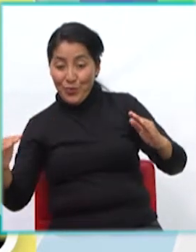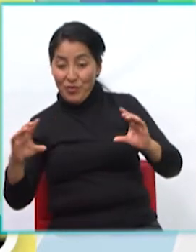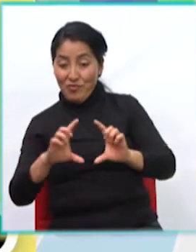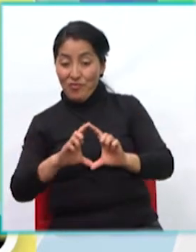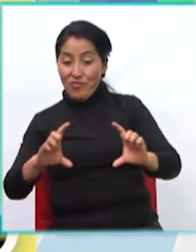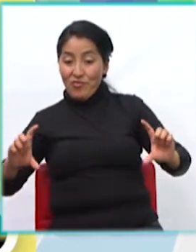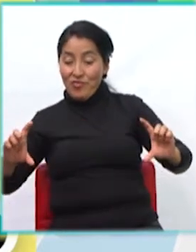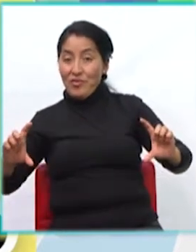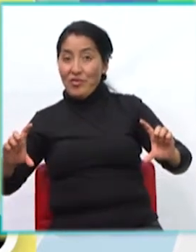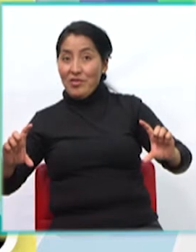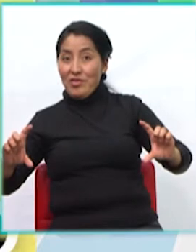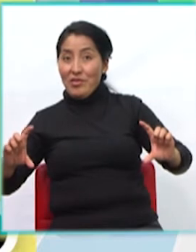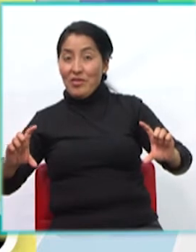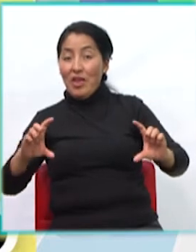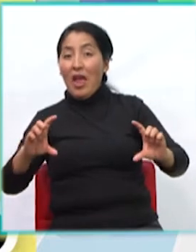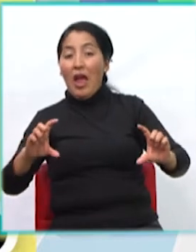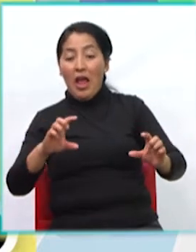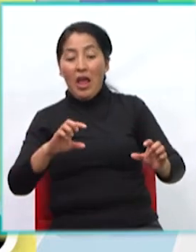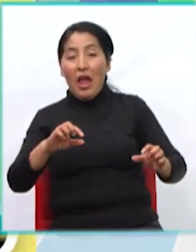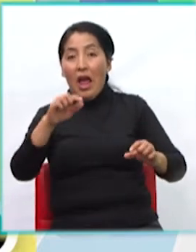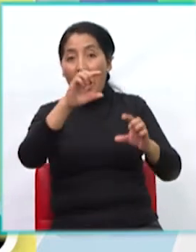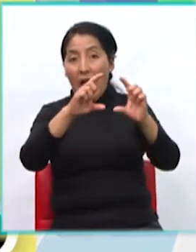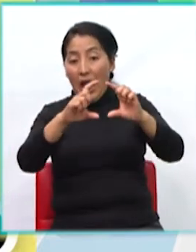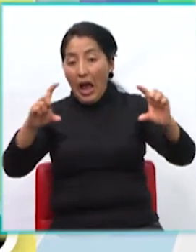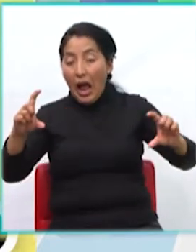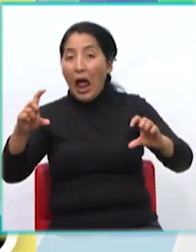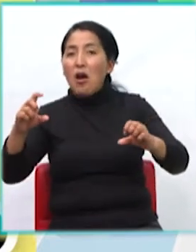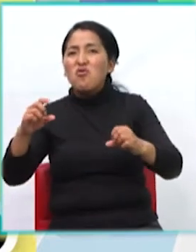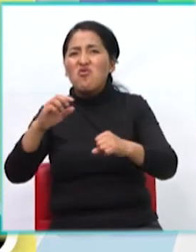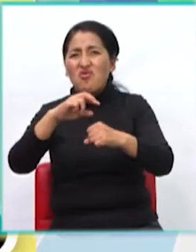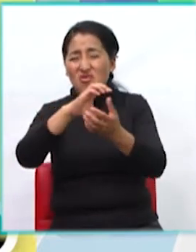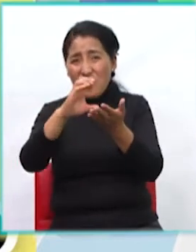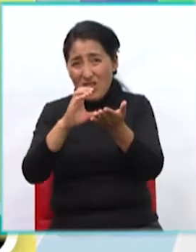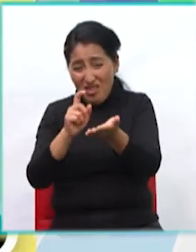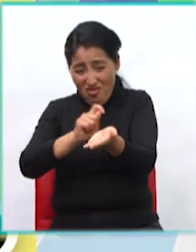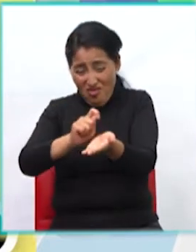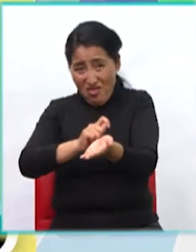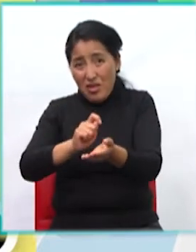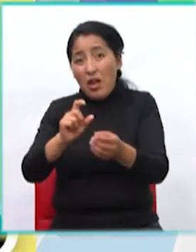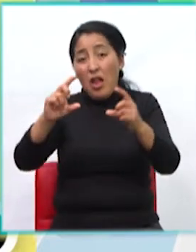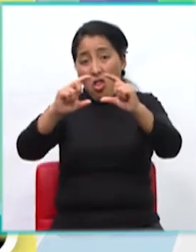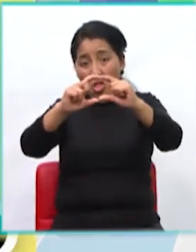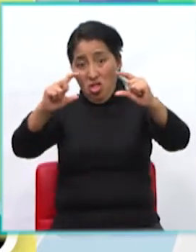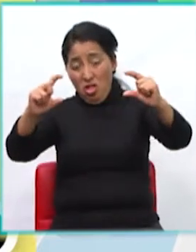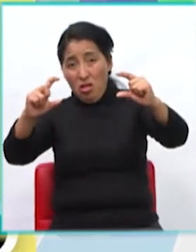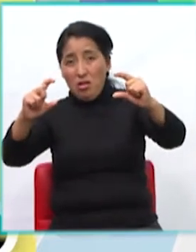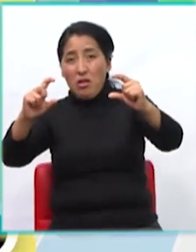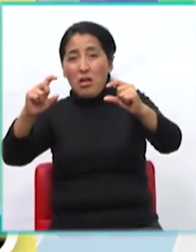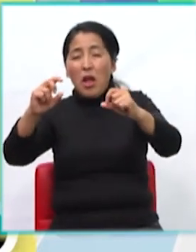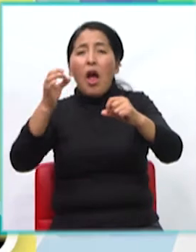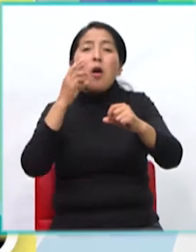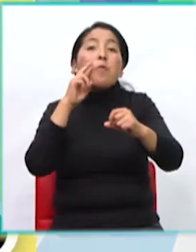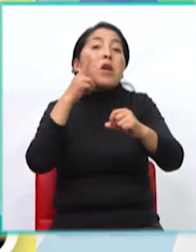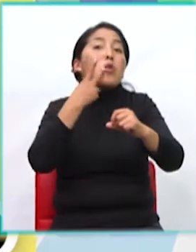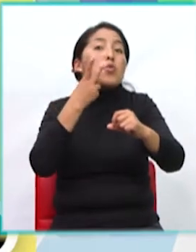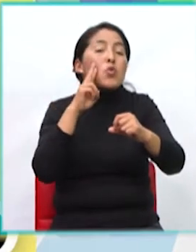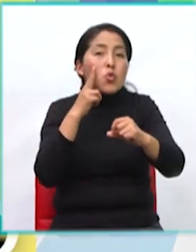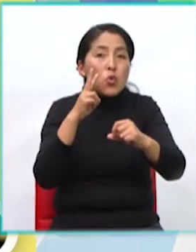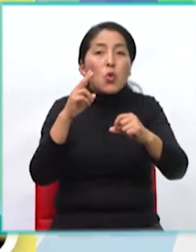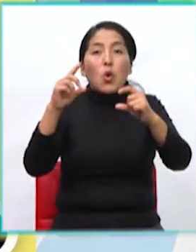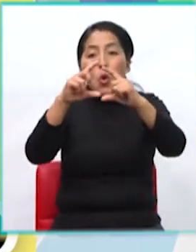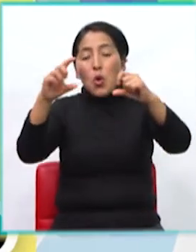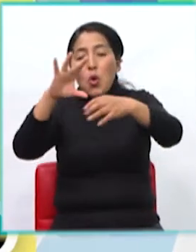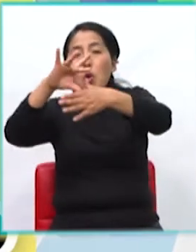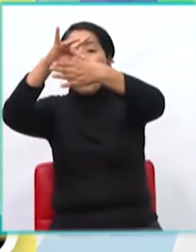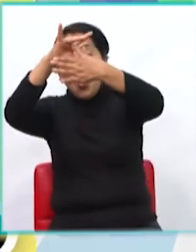los cereales, pan y pasta. En el siguiente nivel están las verduras, hortalizas y frutas. Luego están las carnes, leche, queso y